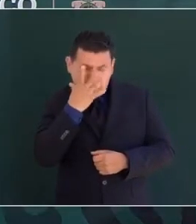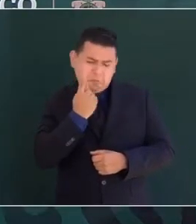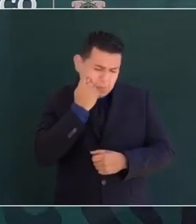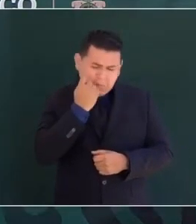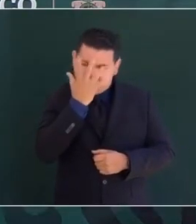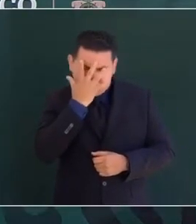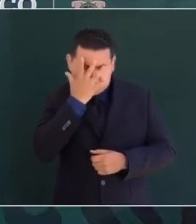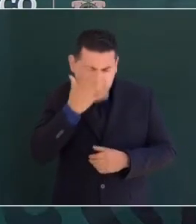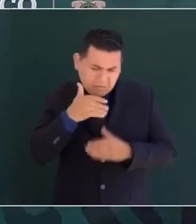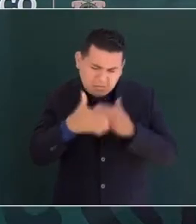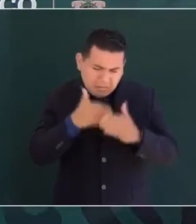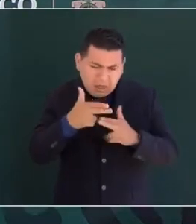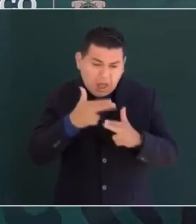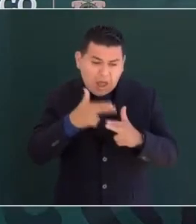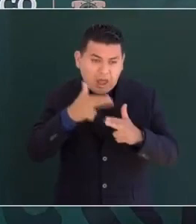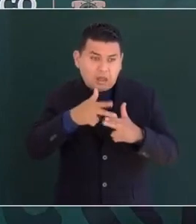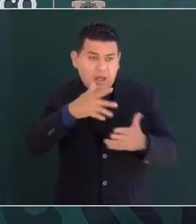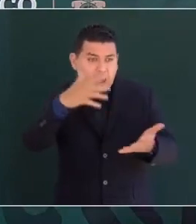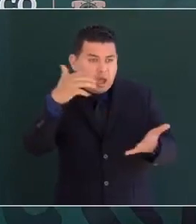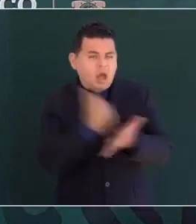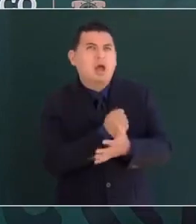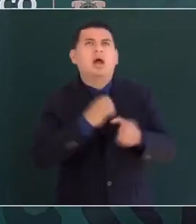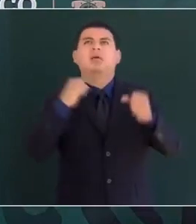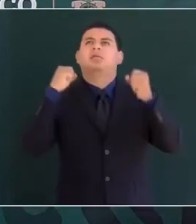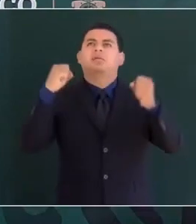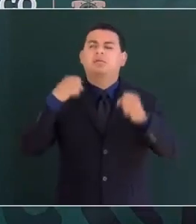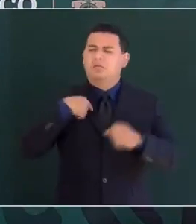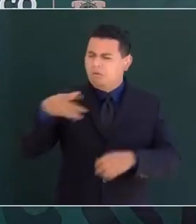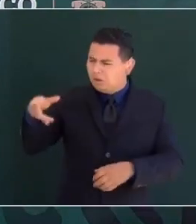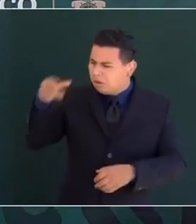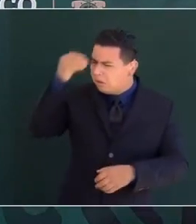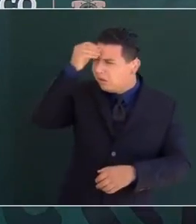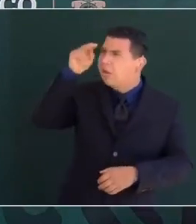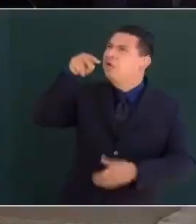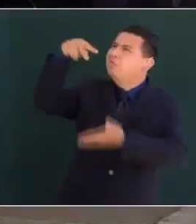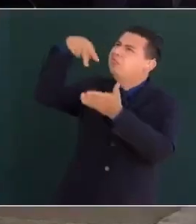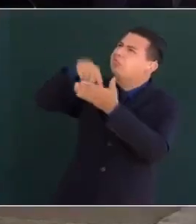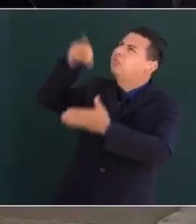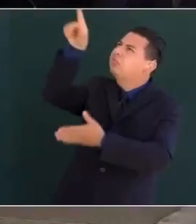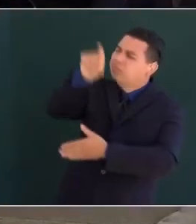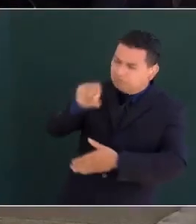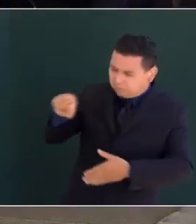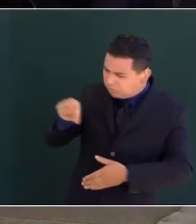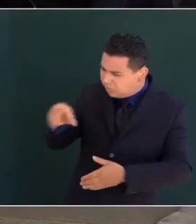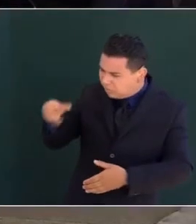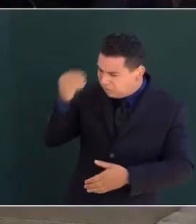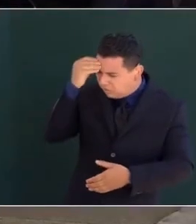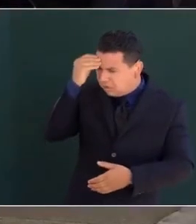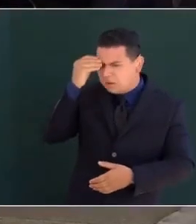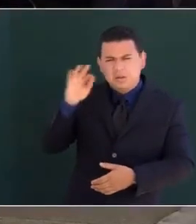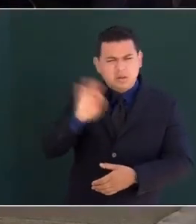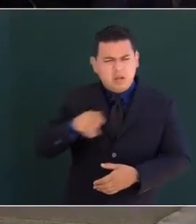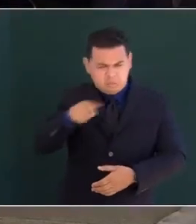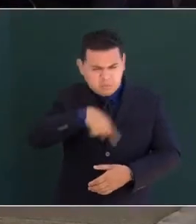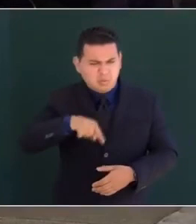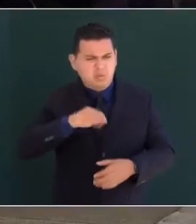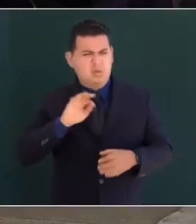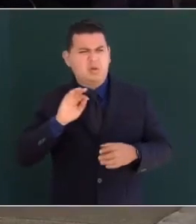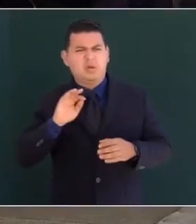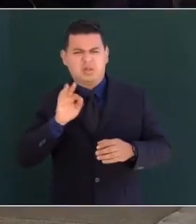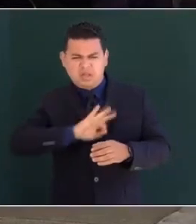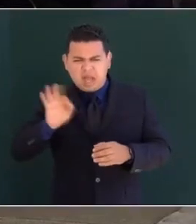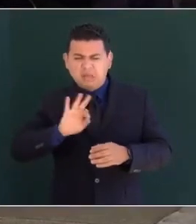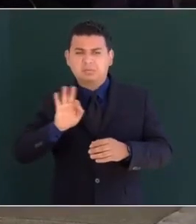victoria para la humanidad y eso se me quedó mucho así que lo pensé y pensé podemos ganar victorias en nuestro vicendario